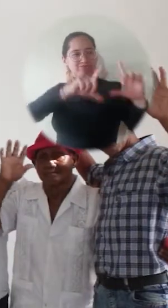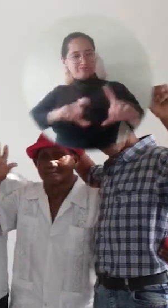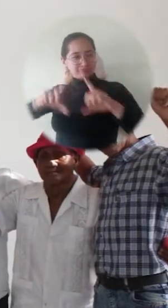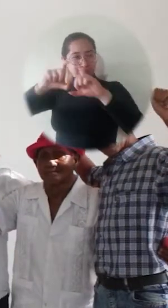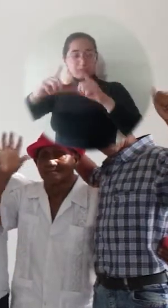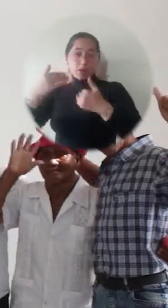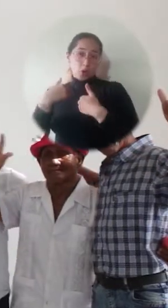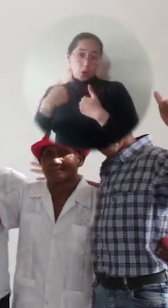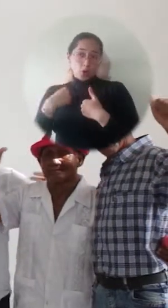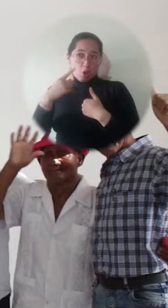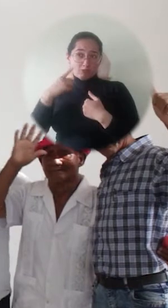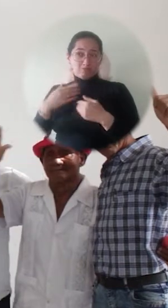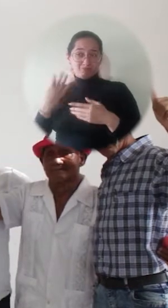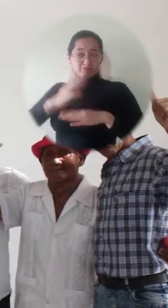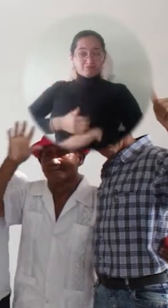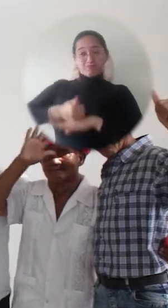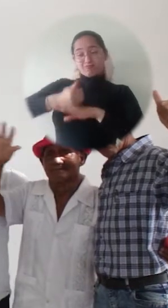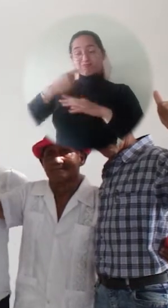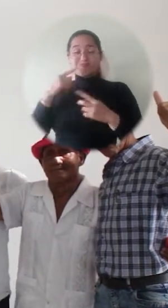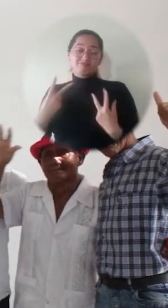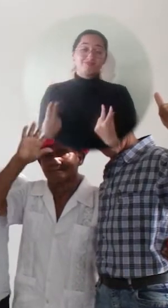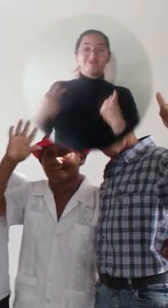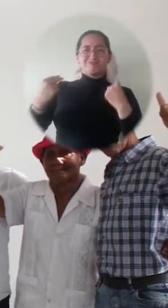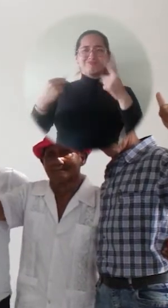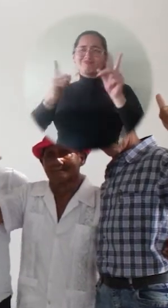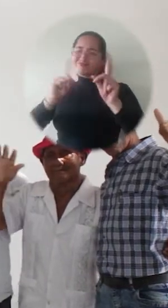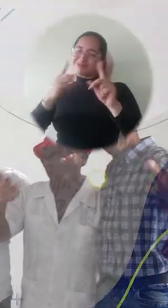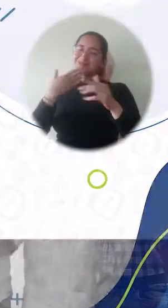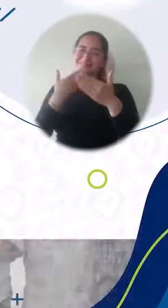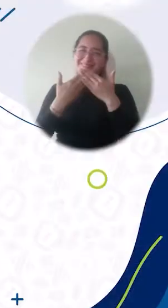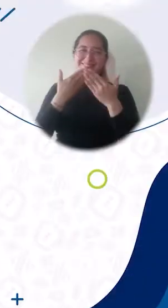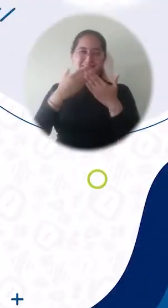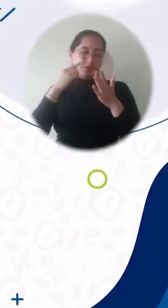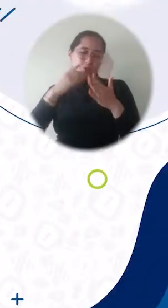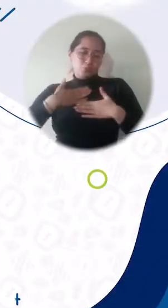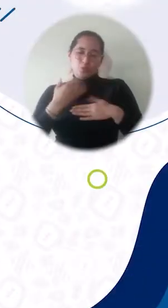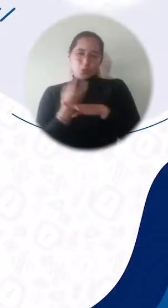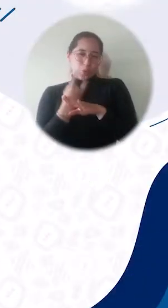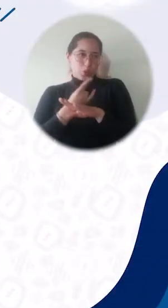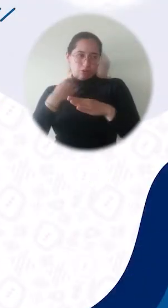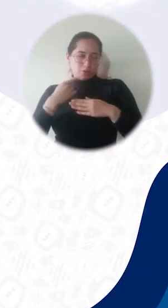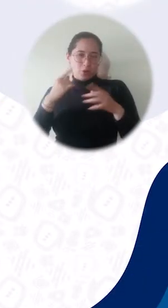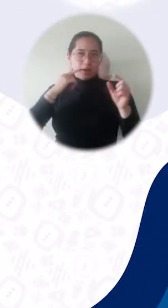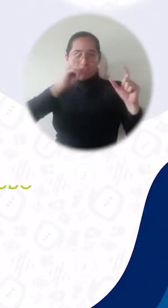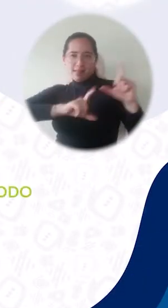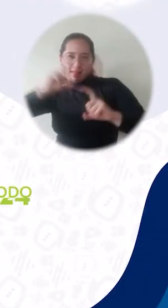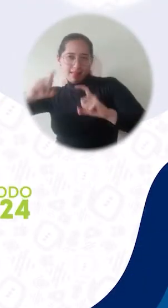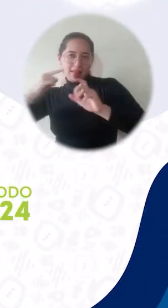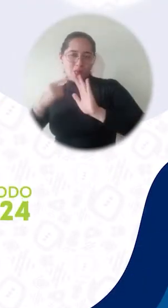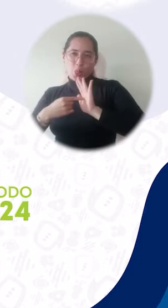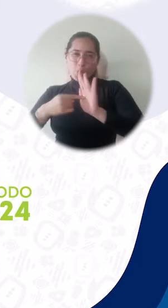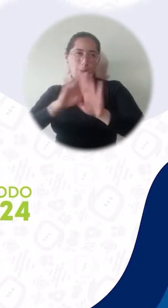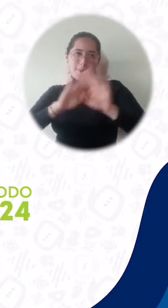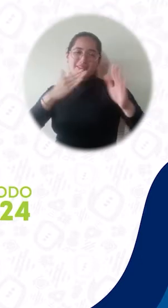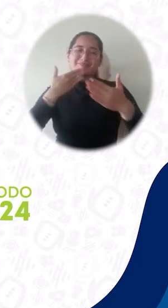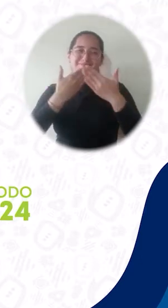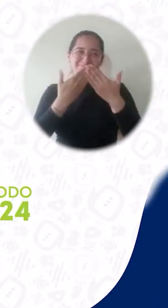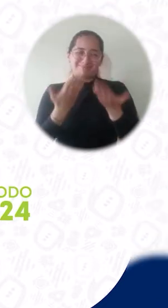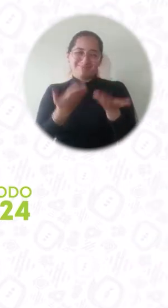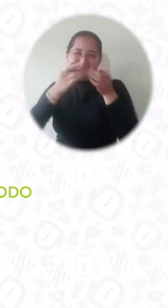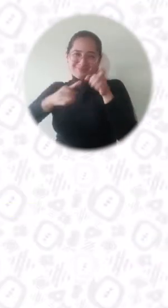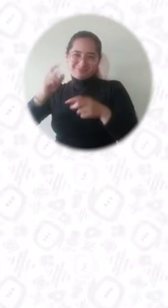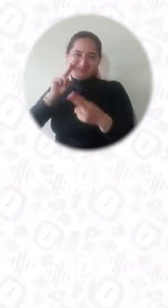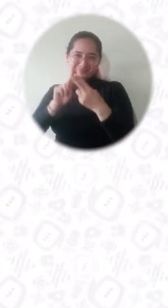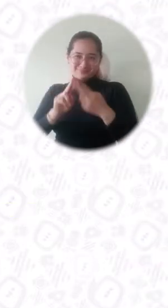instrumento, más que todo, yo le doy la gracia más bien a ellos por haber conocido a estas personas. Universidad del Matalena, aún más